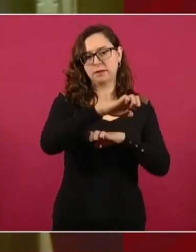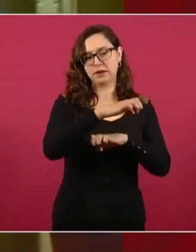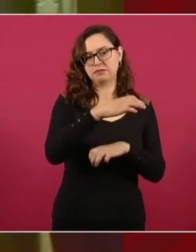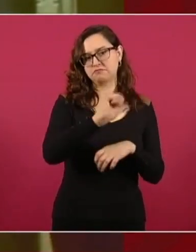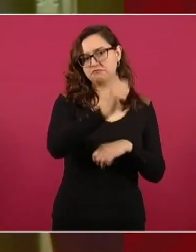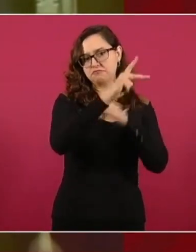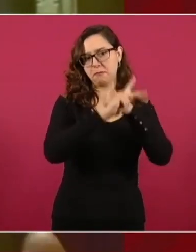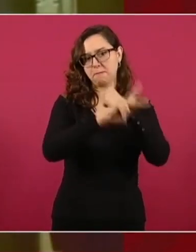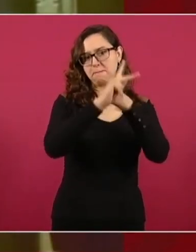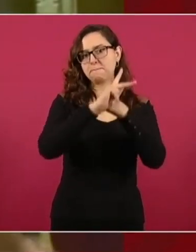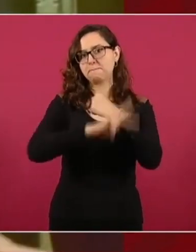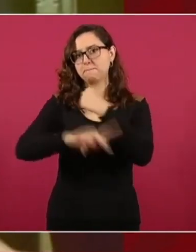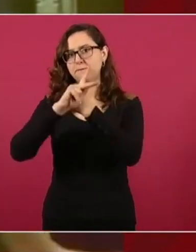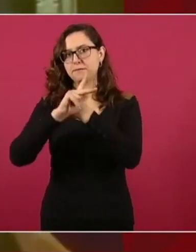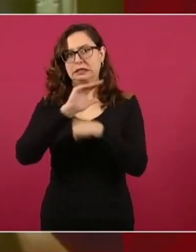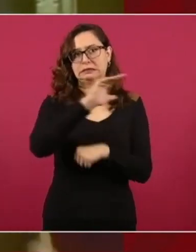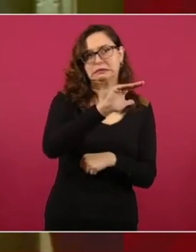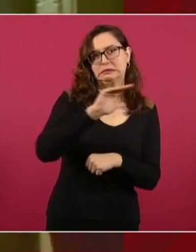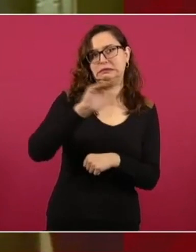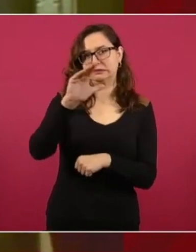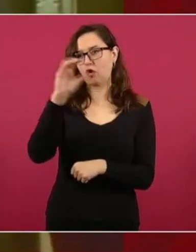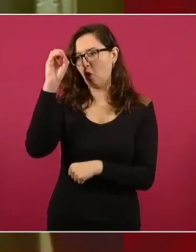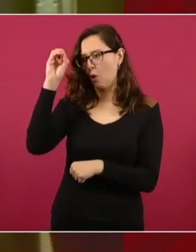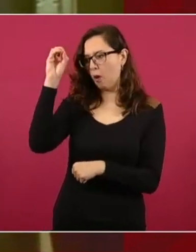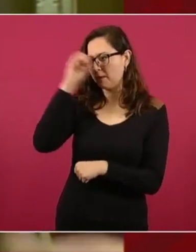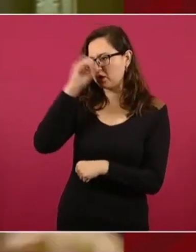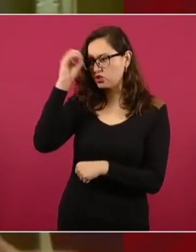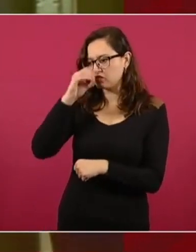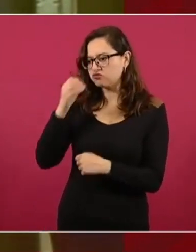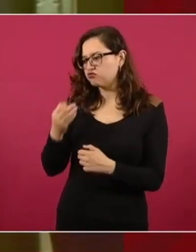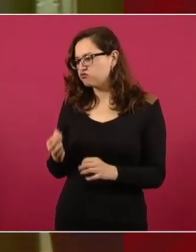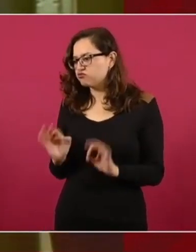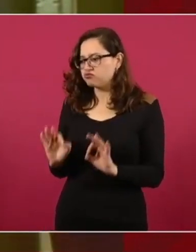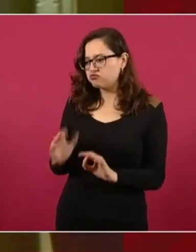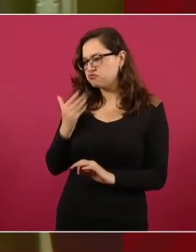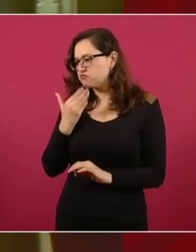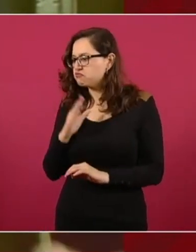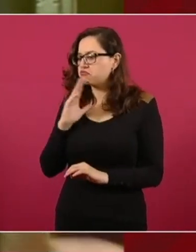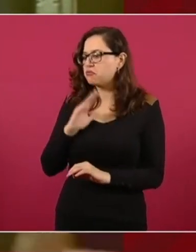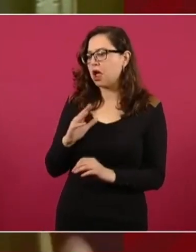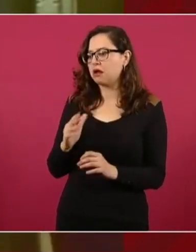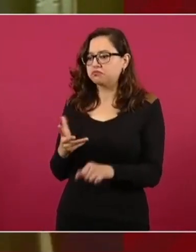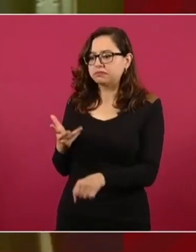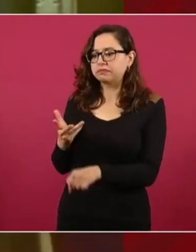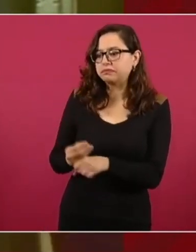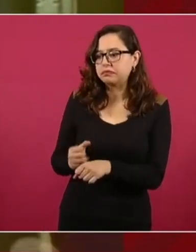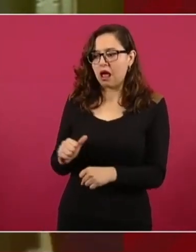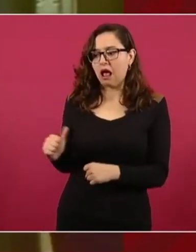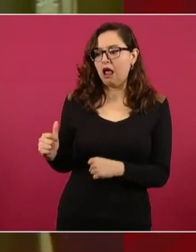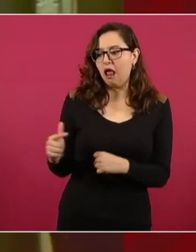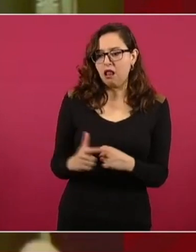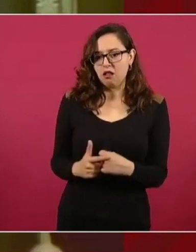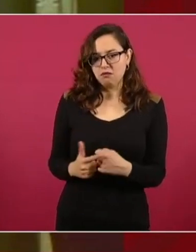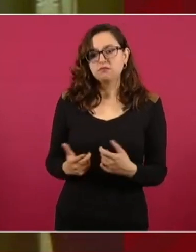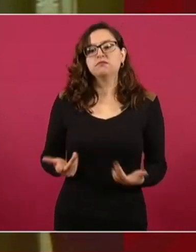darán una opinión para determinar las acciones con mayor precisión. Esta es una solicitud